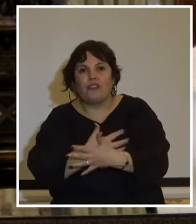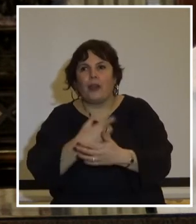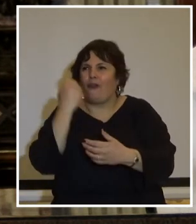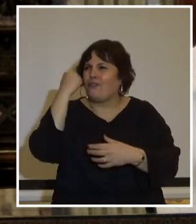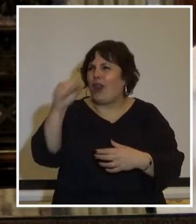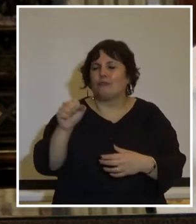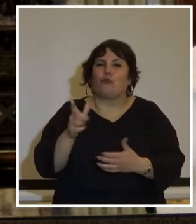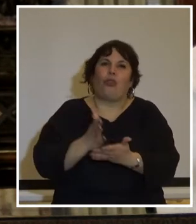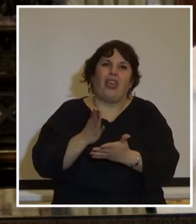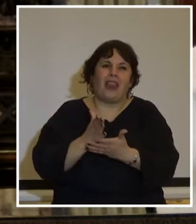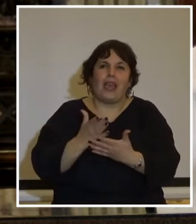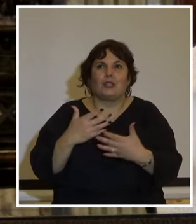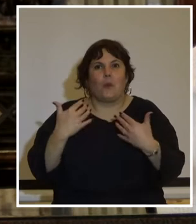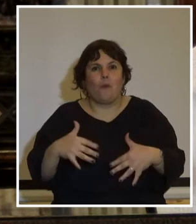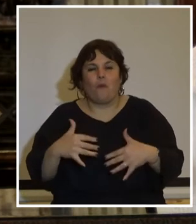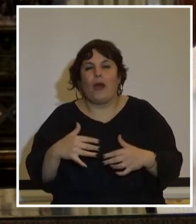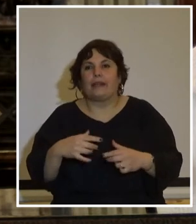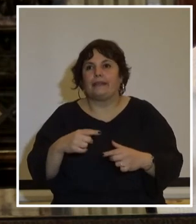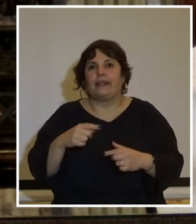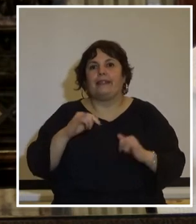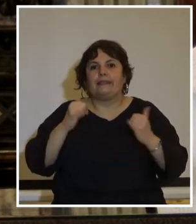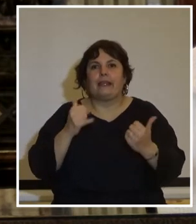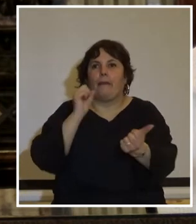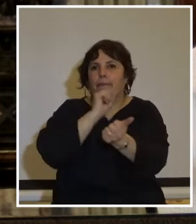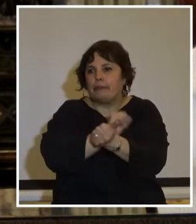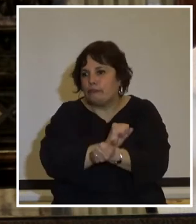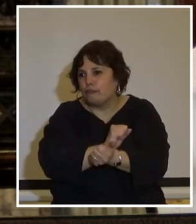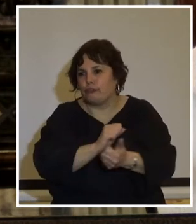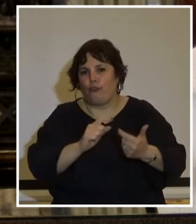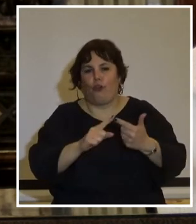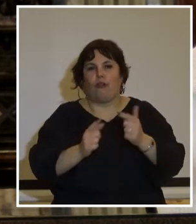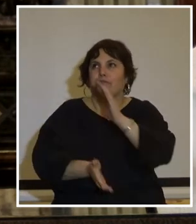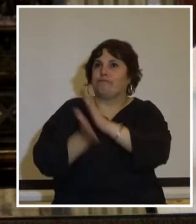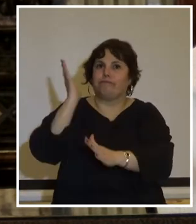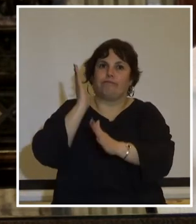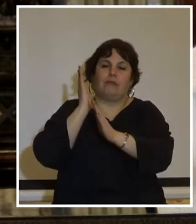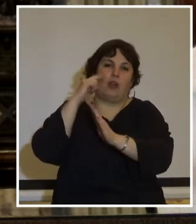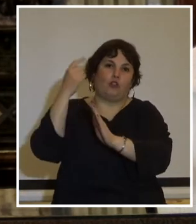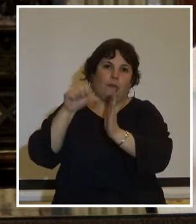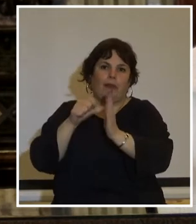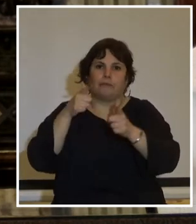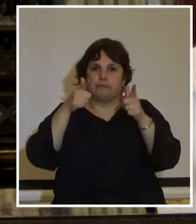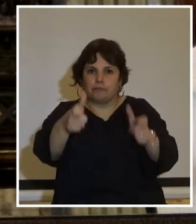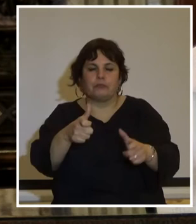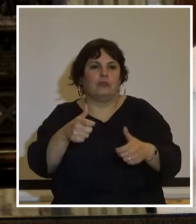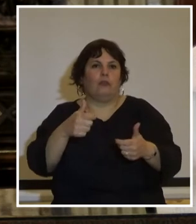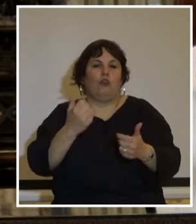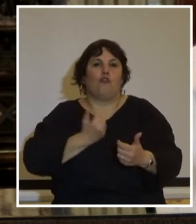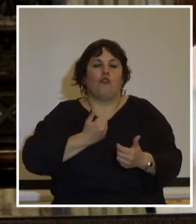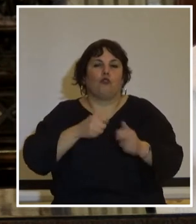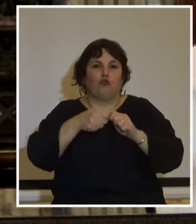violaciones a sus derechos durante la dictadura a través de la prisión del exilio del asesinato de la tortura